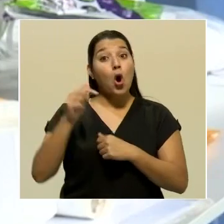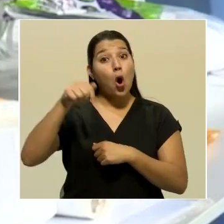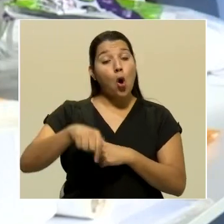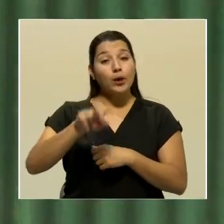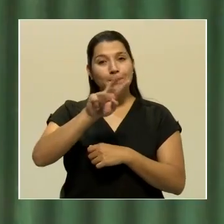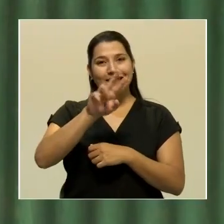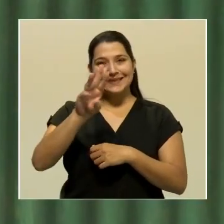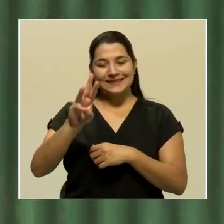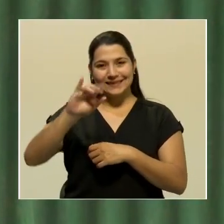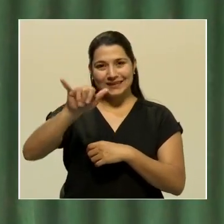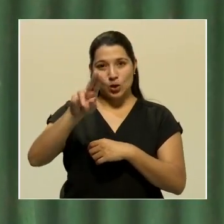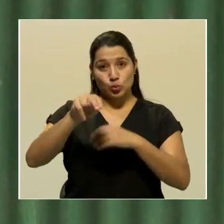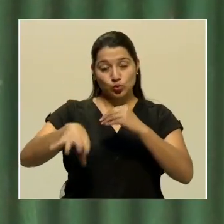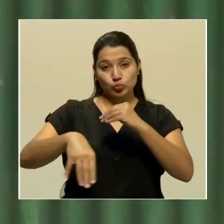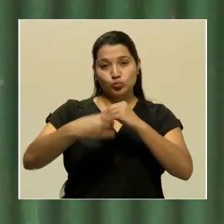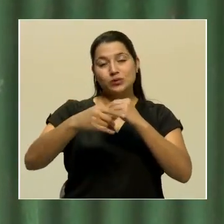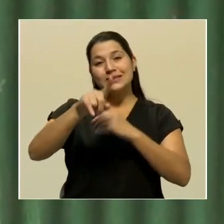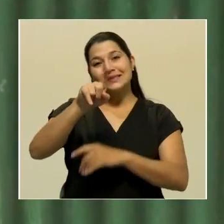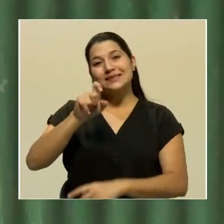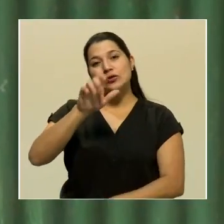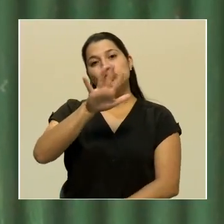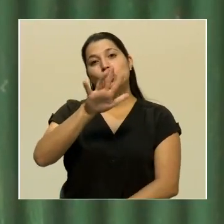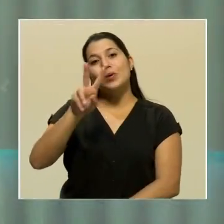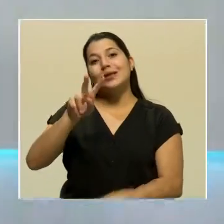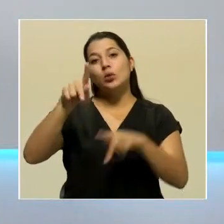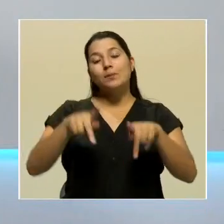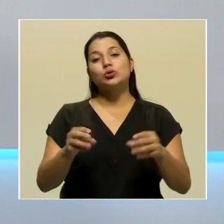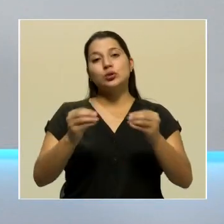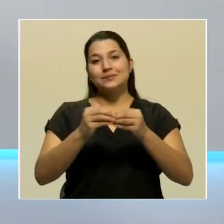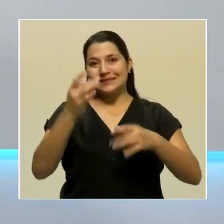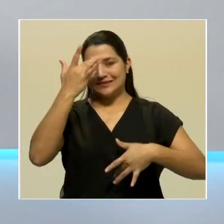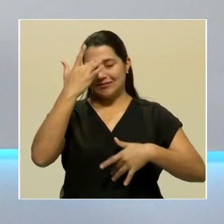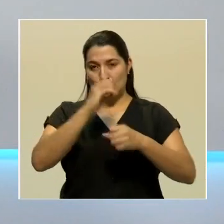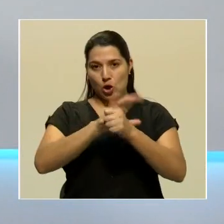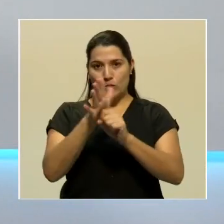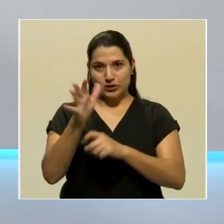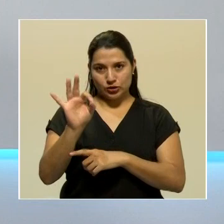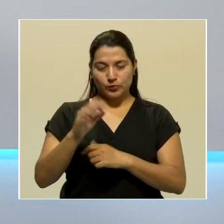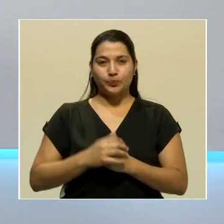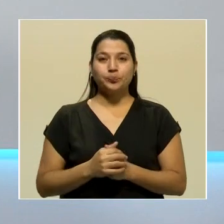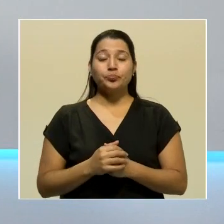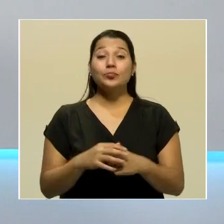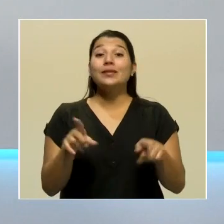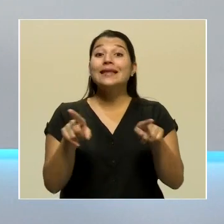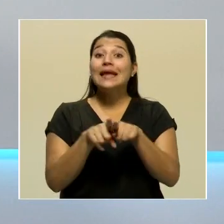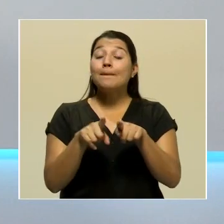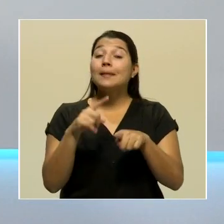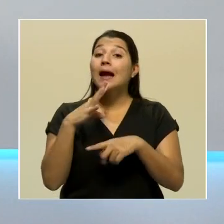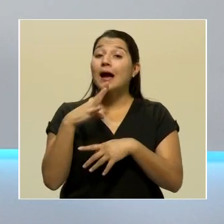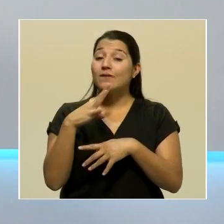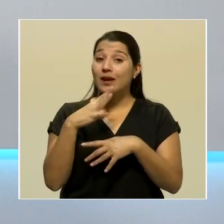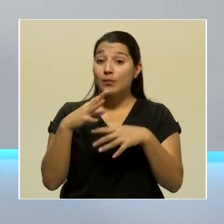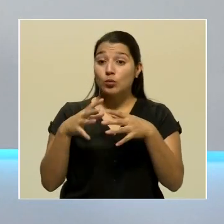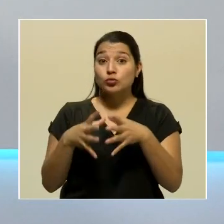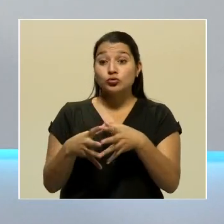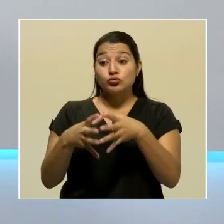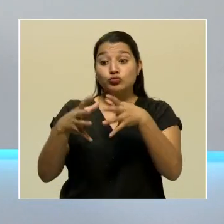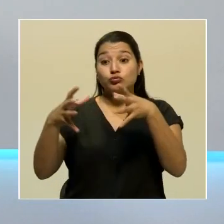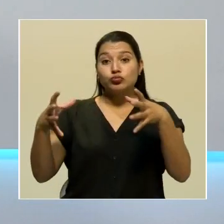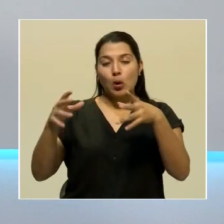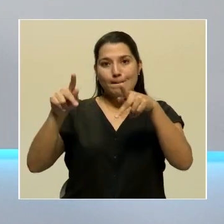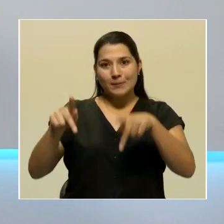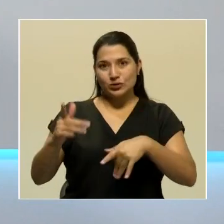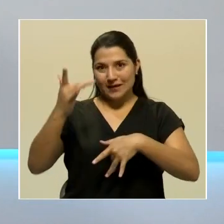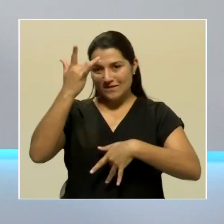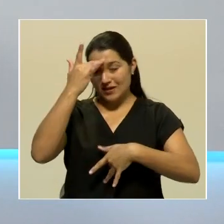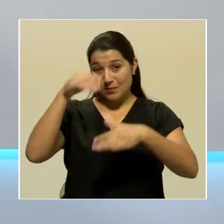se reportaron 152 nuevos casos de COVID-19. Además, hablábamos de un aumento en la provincia de San José y